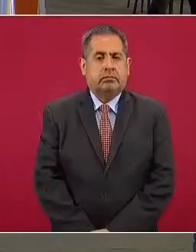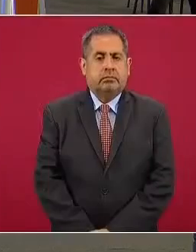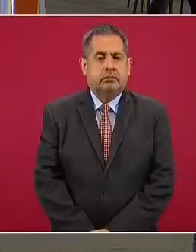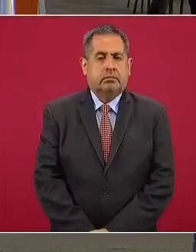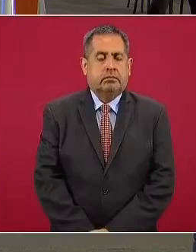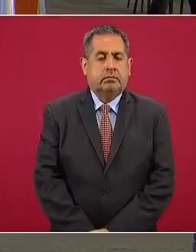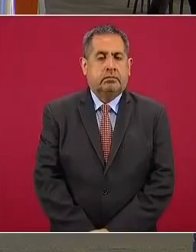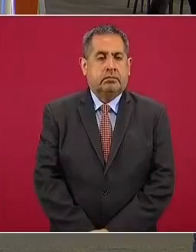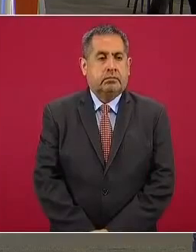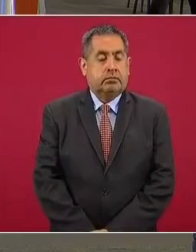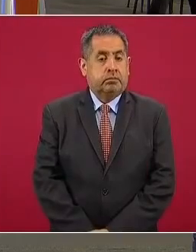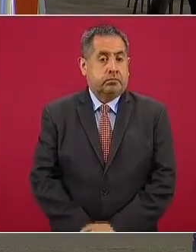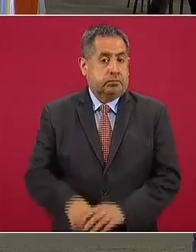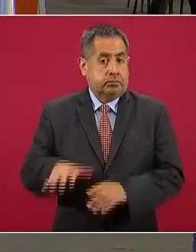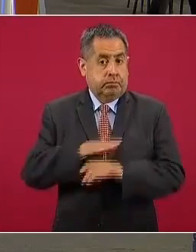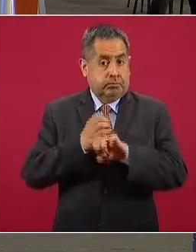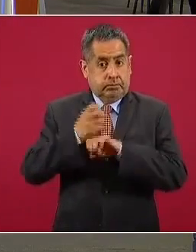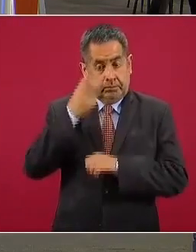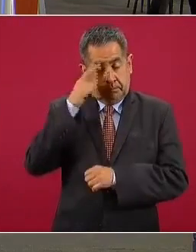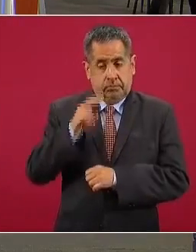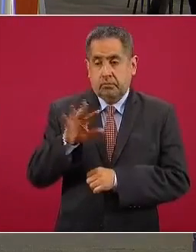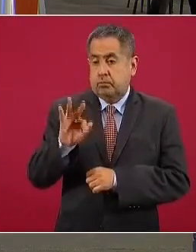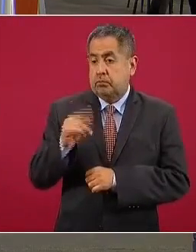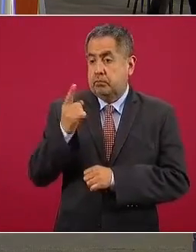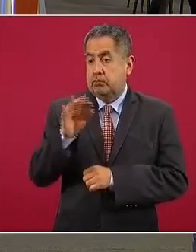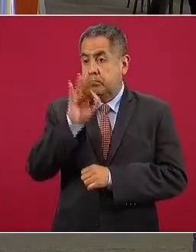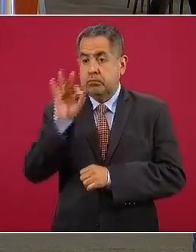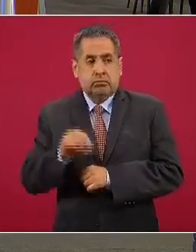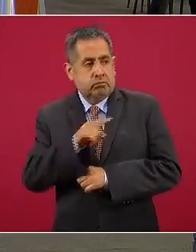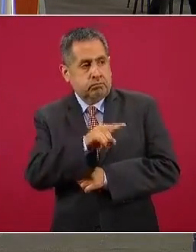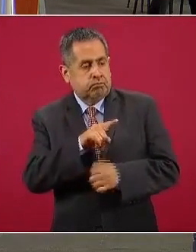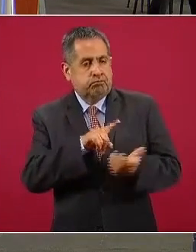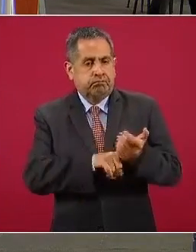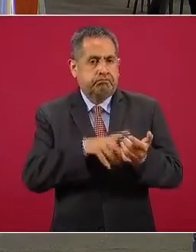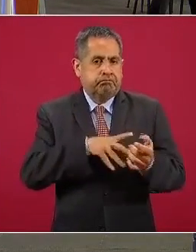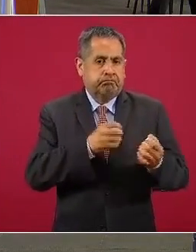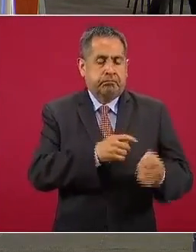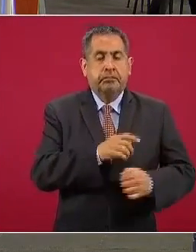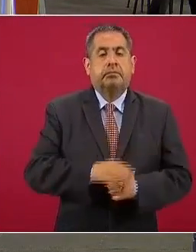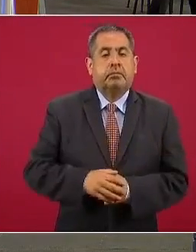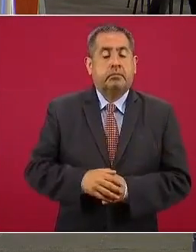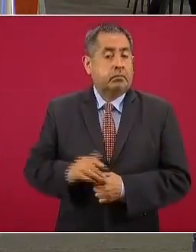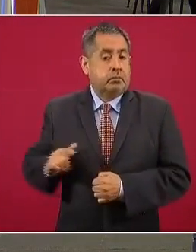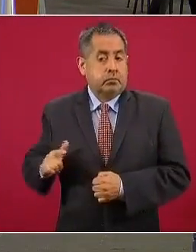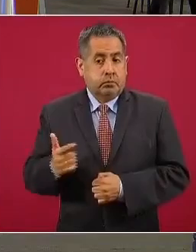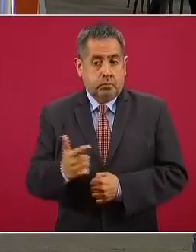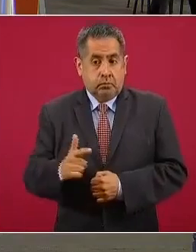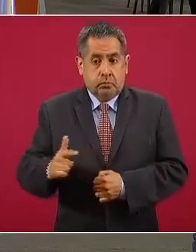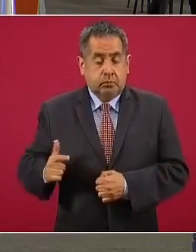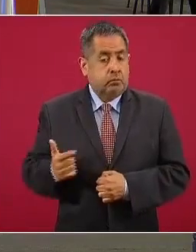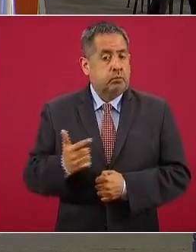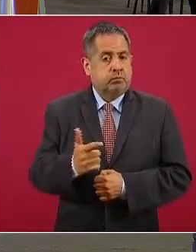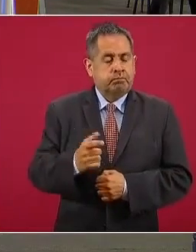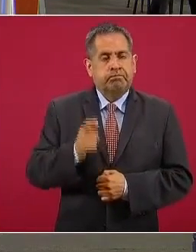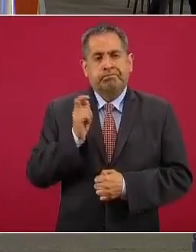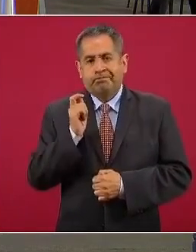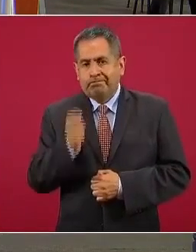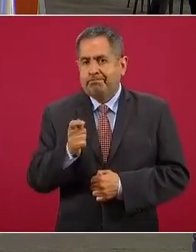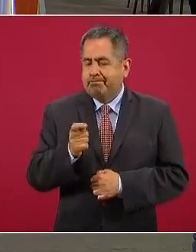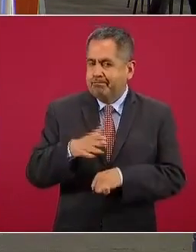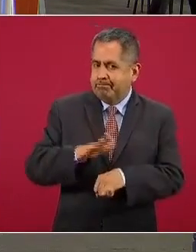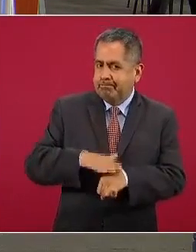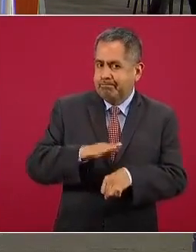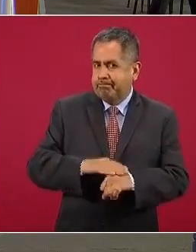sostenida, 41% de sus camas generales ocupadas. Guanajuato es un estado para el que tenemos que tener